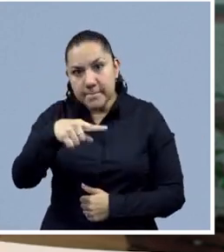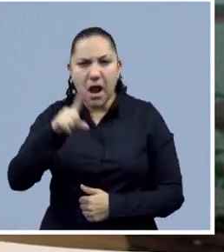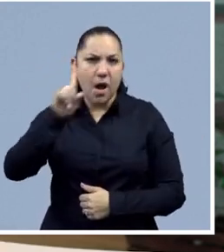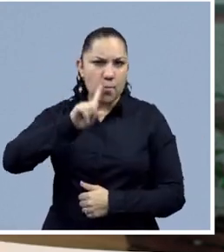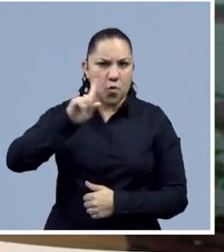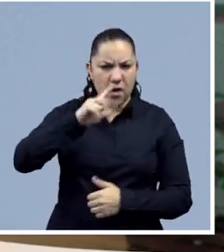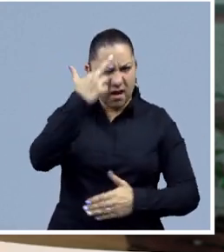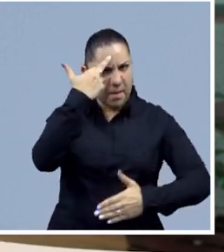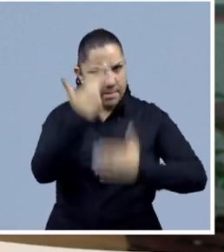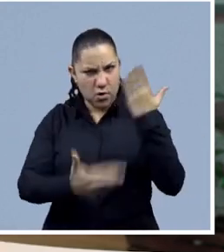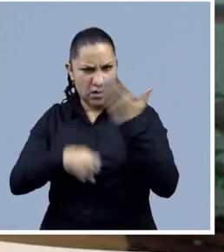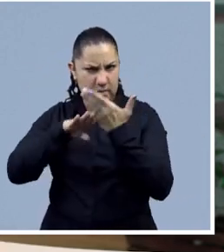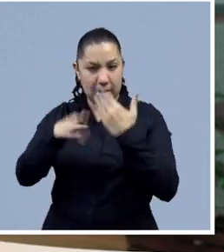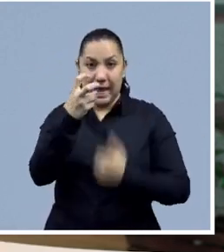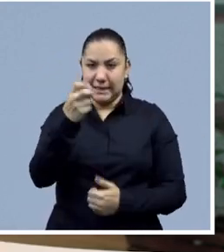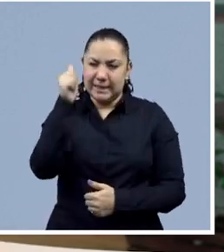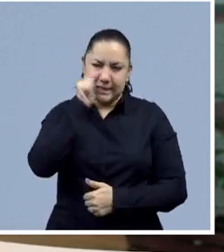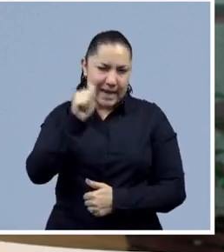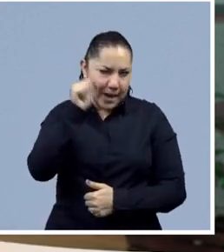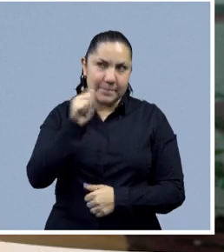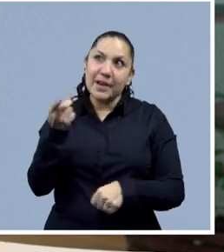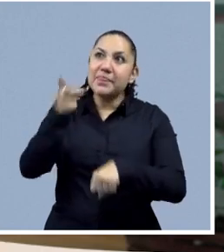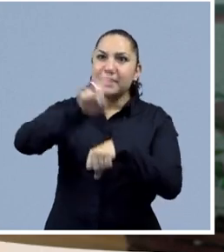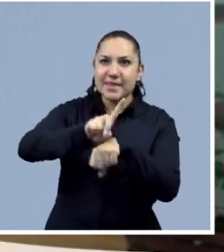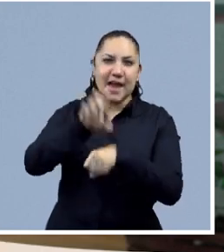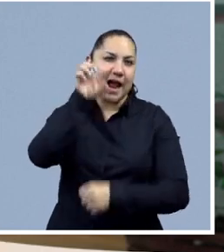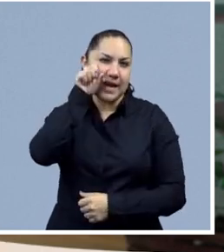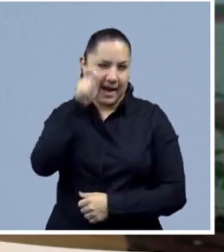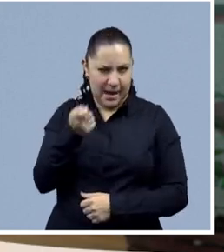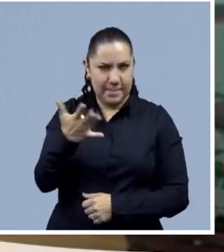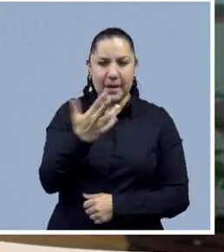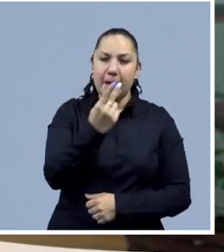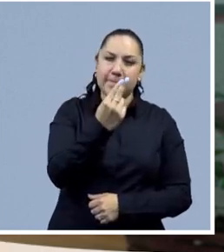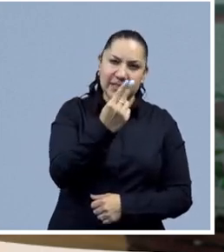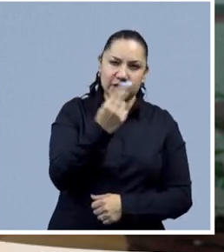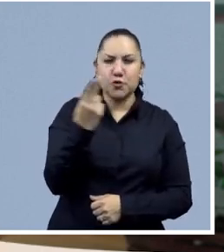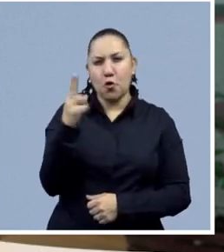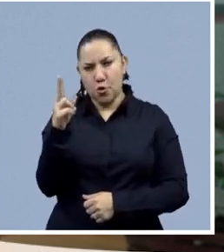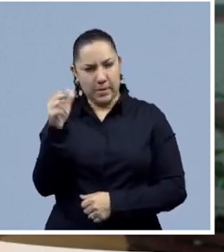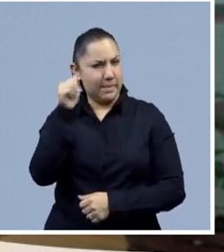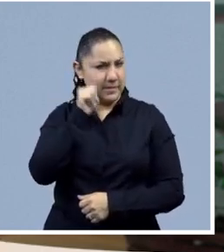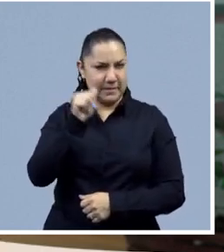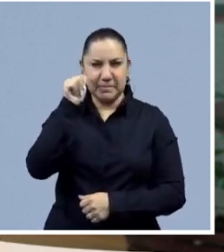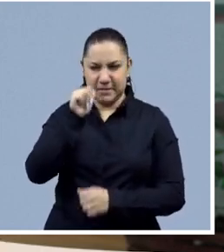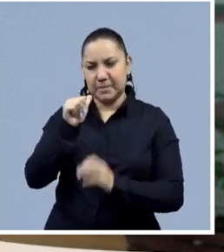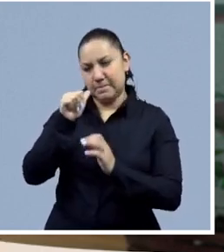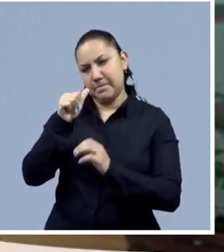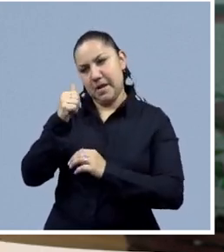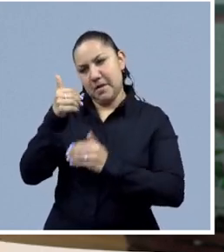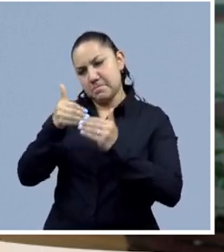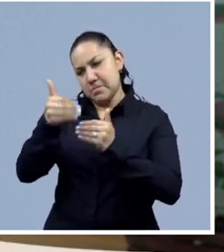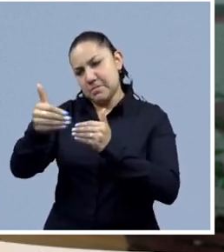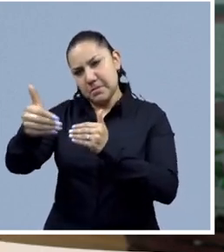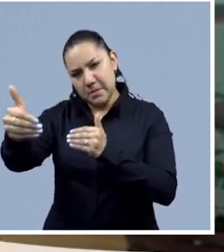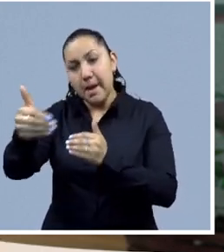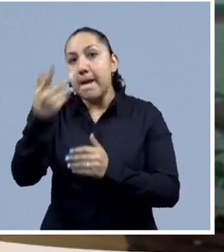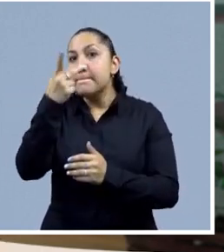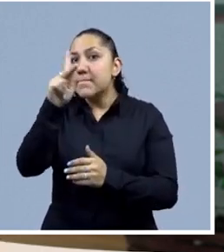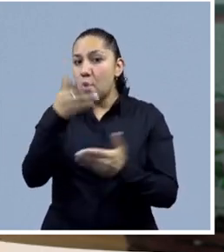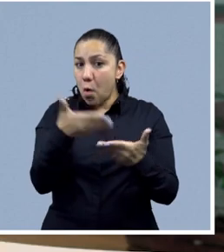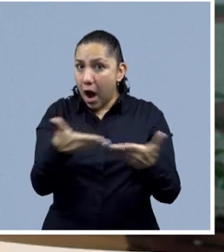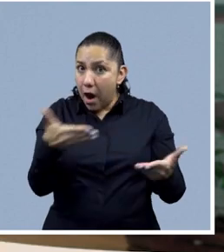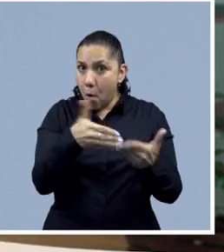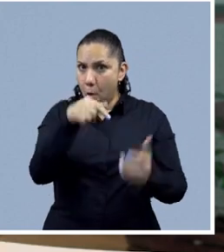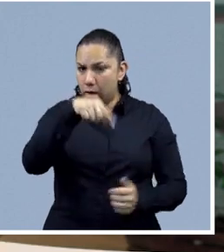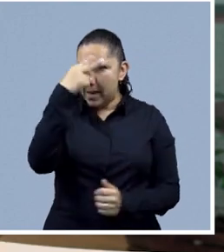las Mujeres, el Día Naranja que se conmemora cada 25 de mes, sino también por recientes hechos lamentables que han ocurrido en nuestro país y que han